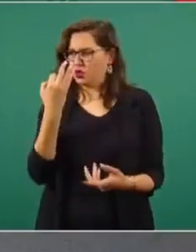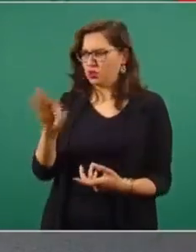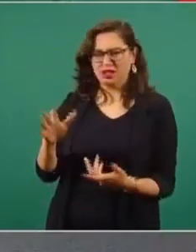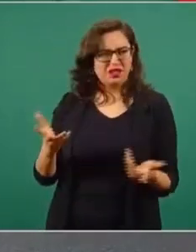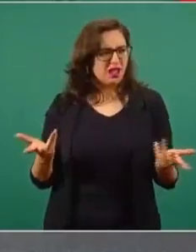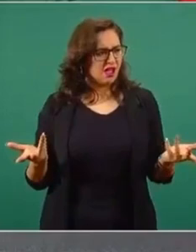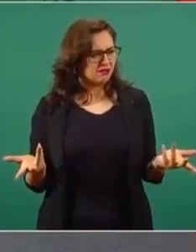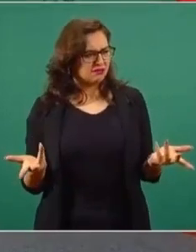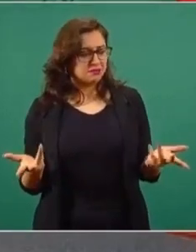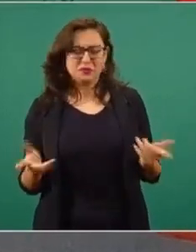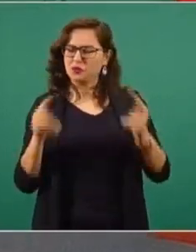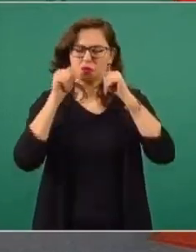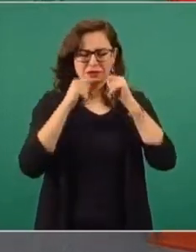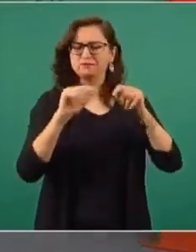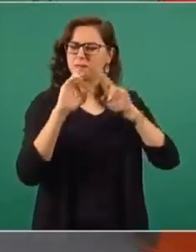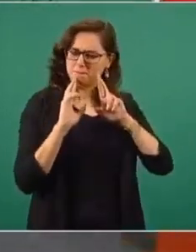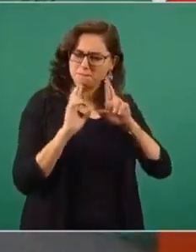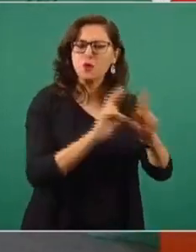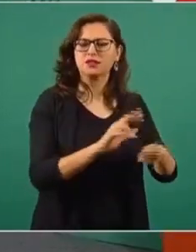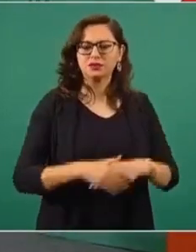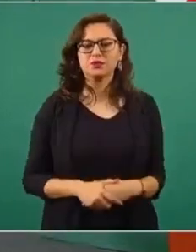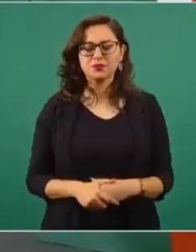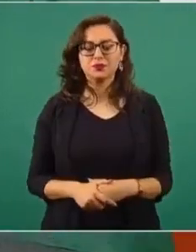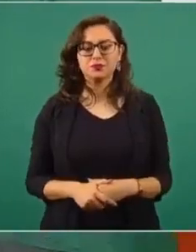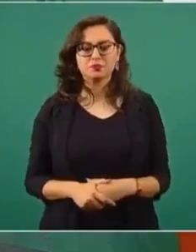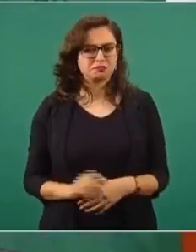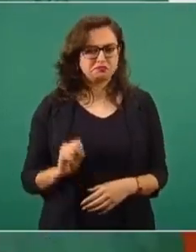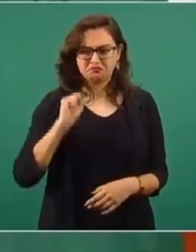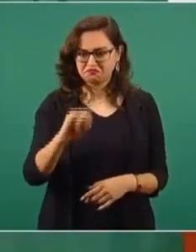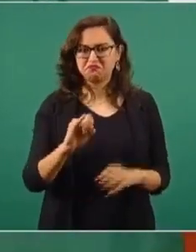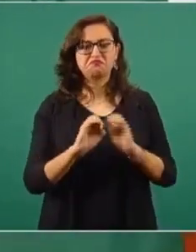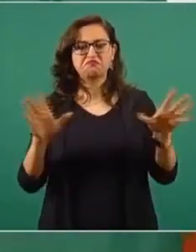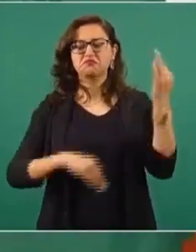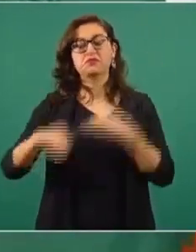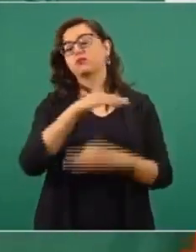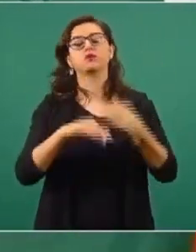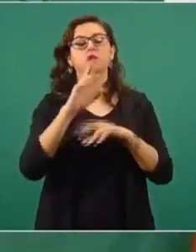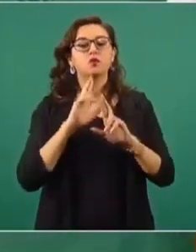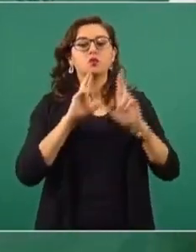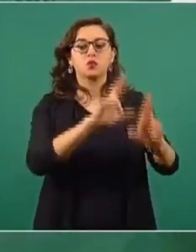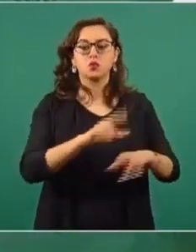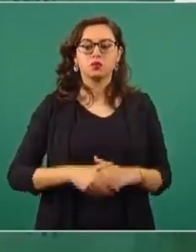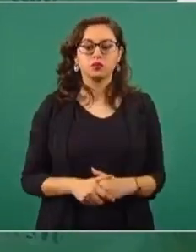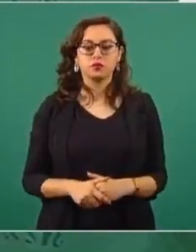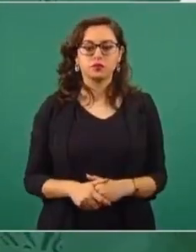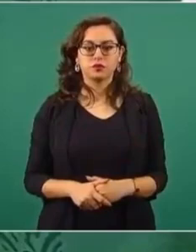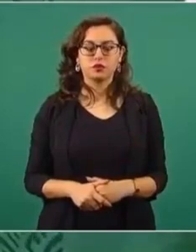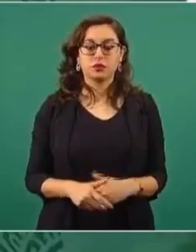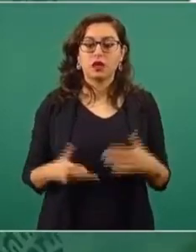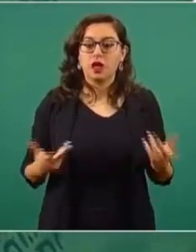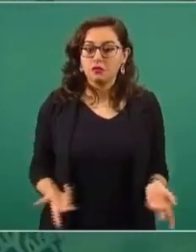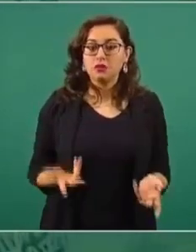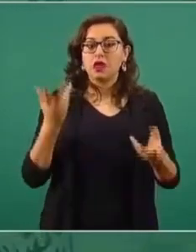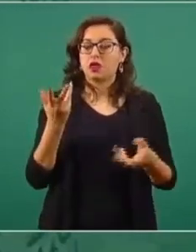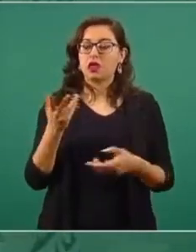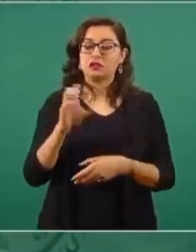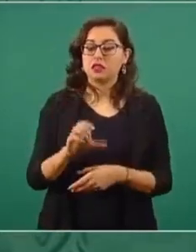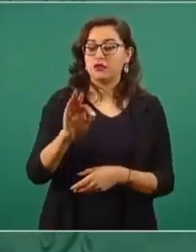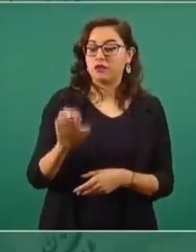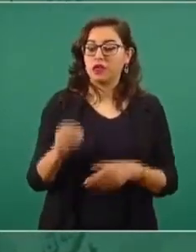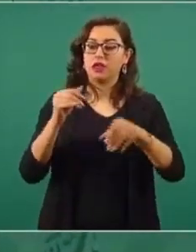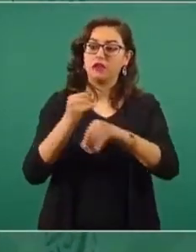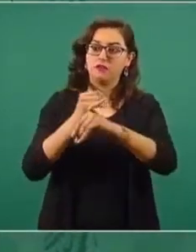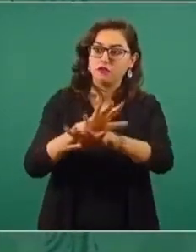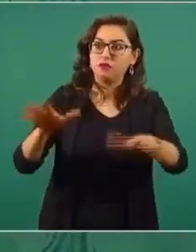pero vamos a contestar todo, entonces si la guardaron por alguna razón, que